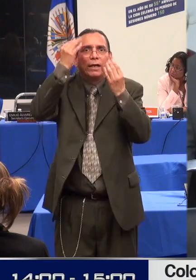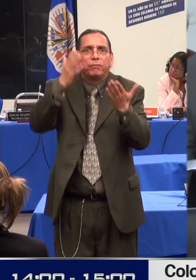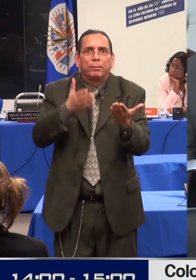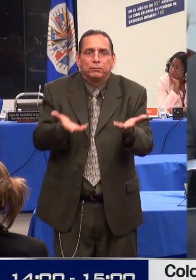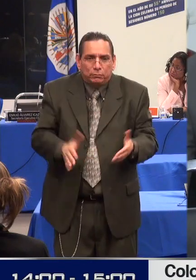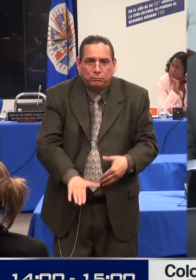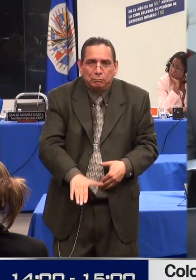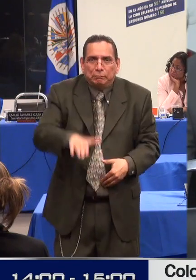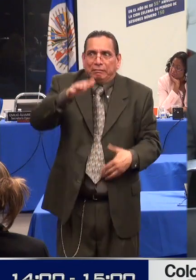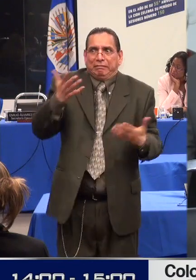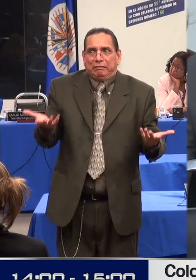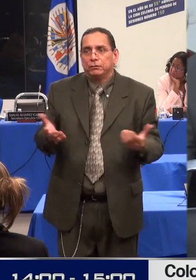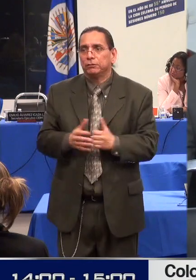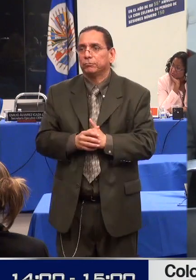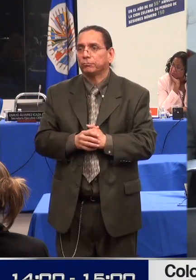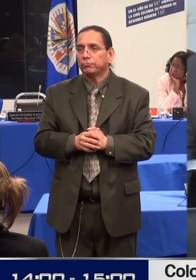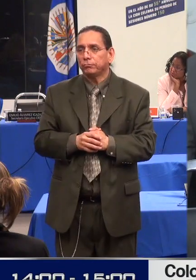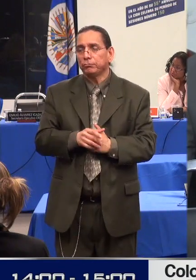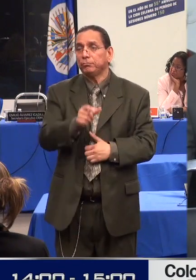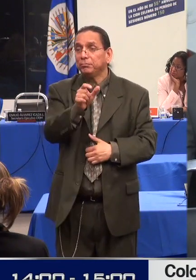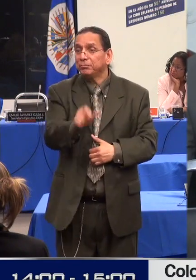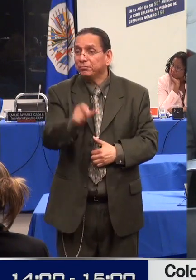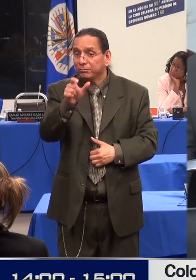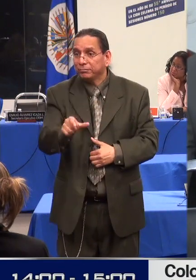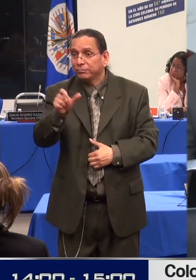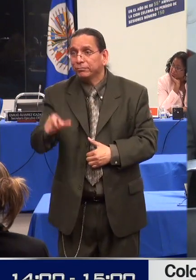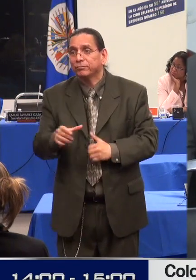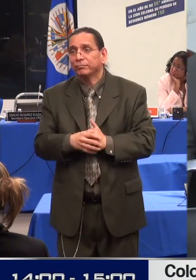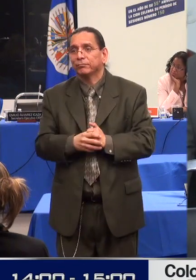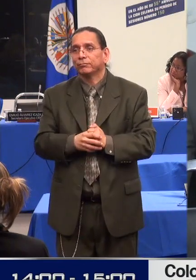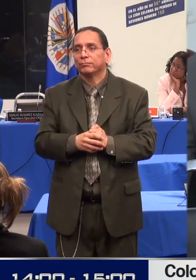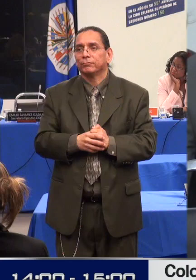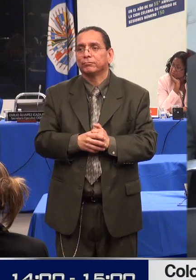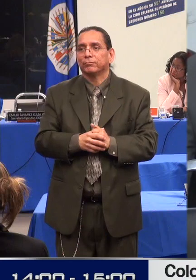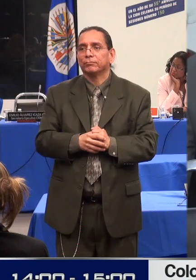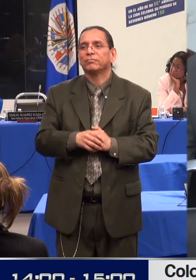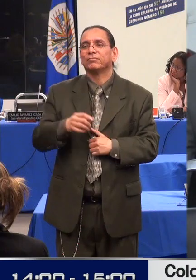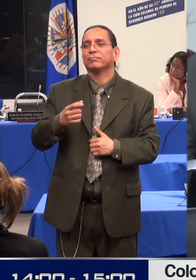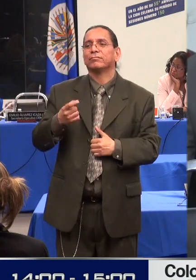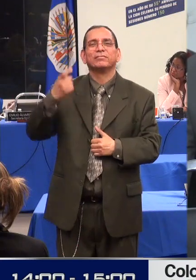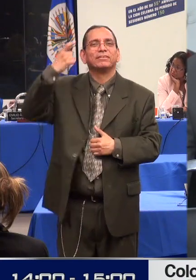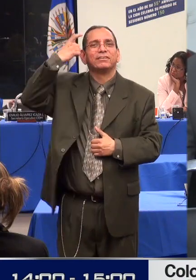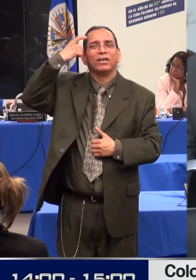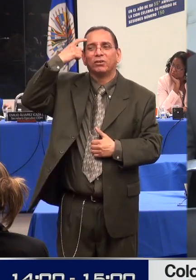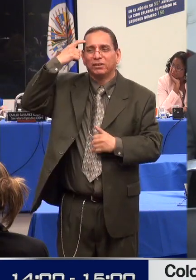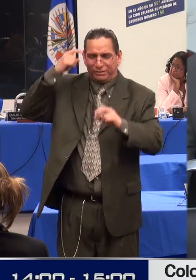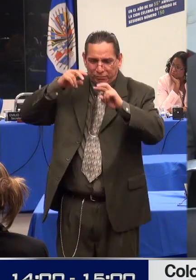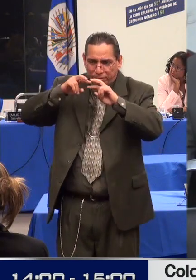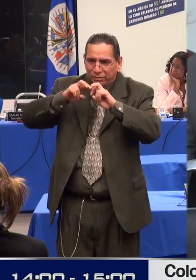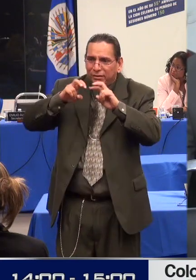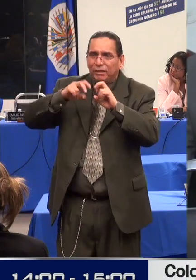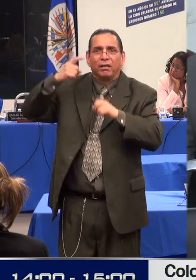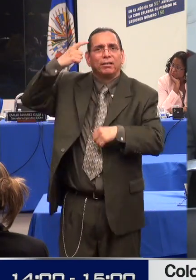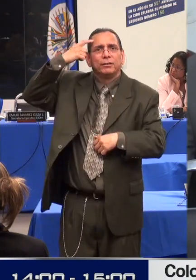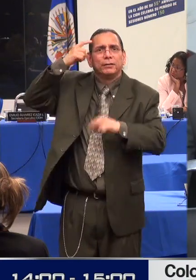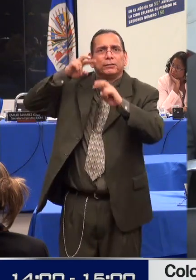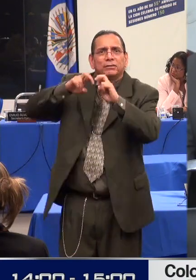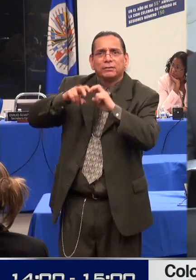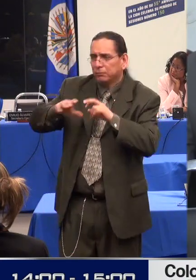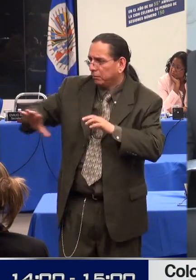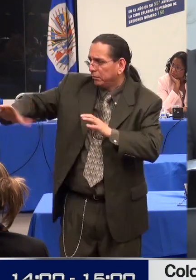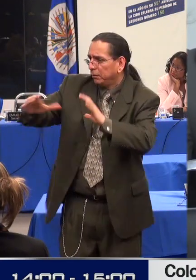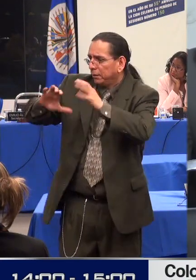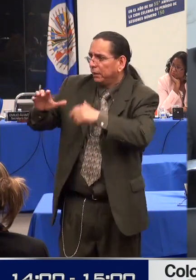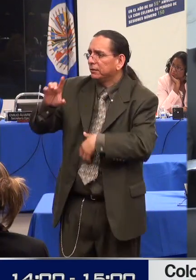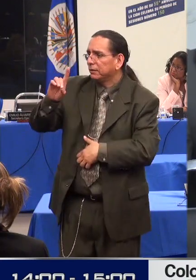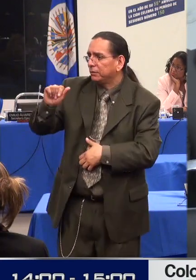adquieren una discapacidad por razones de experiencia traumática, es claro. de